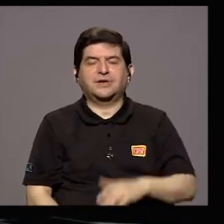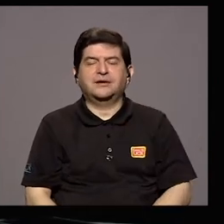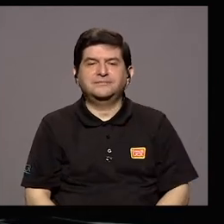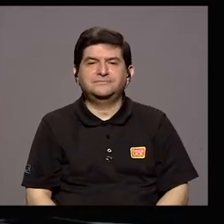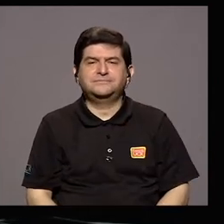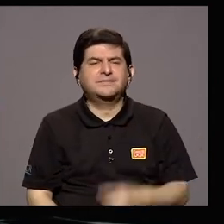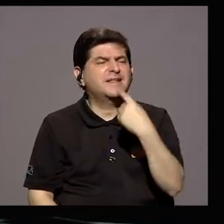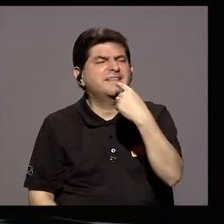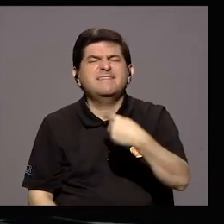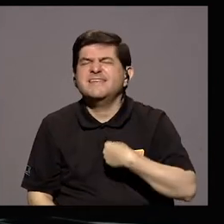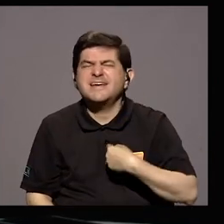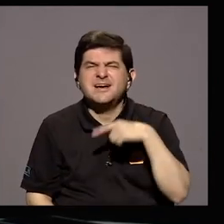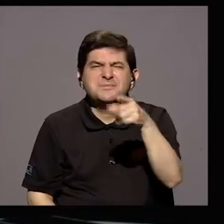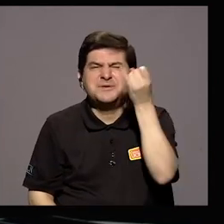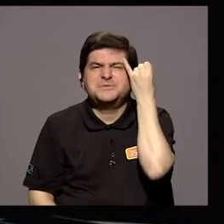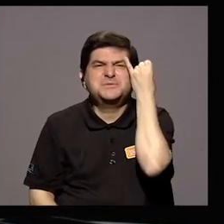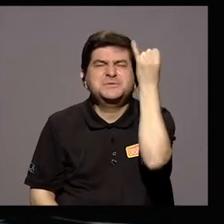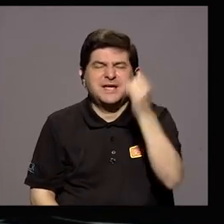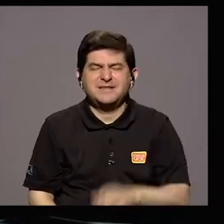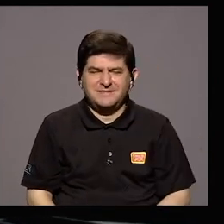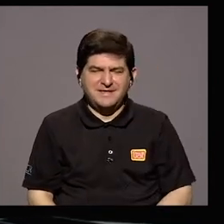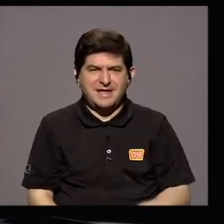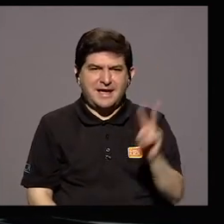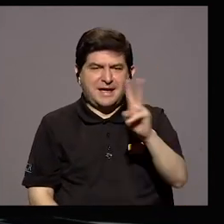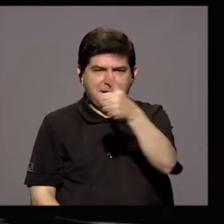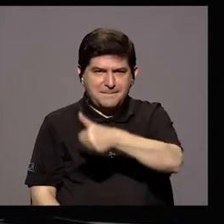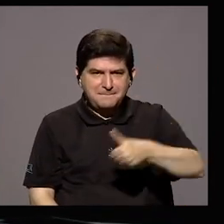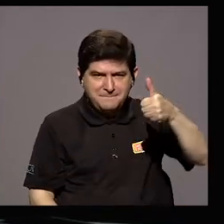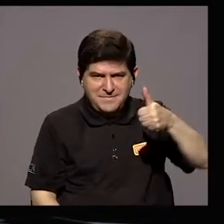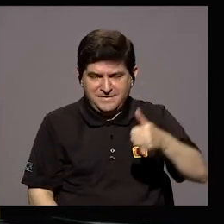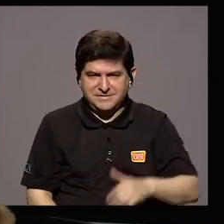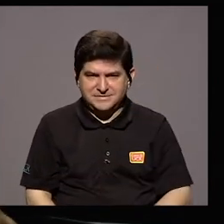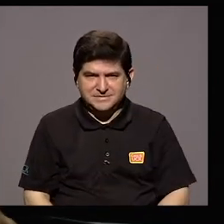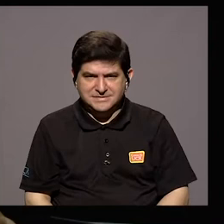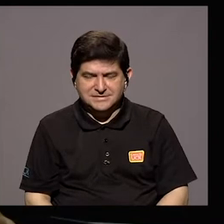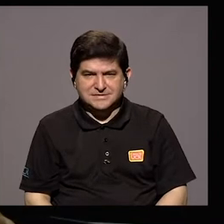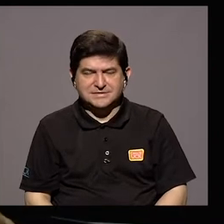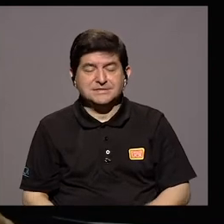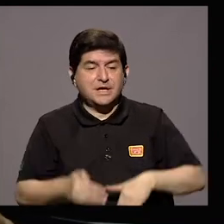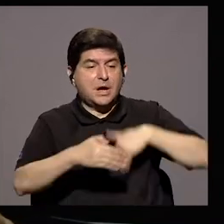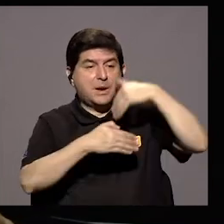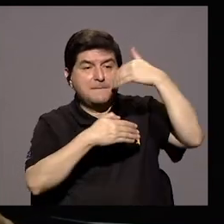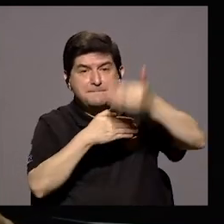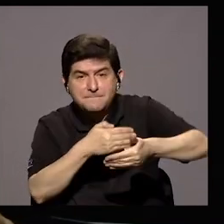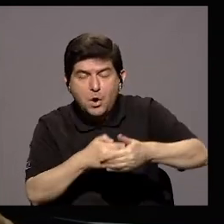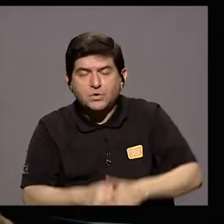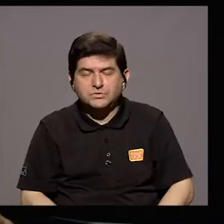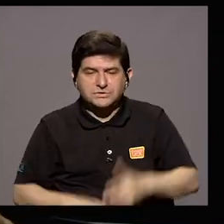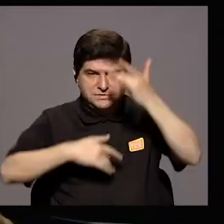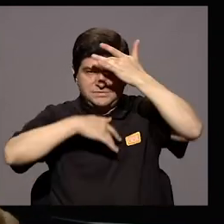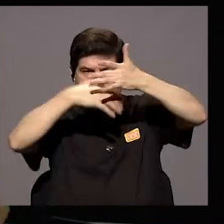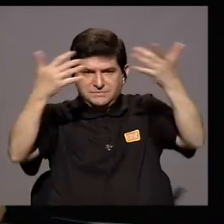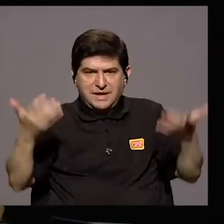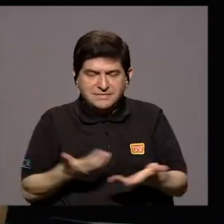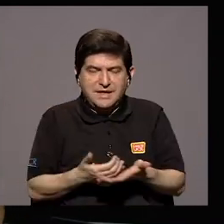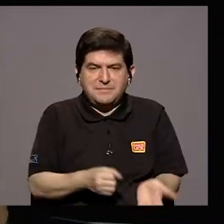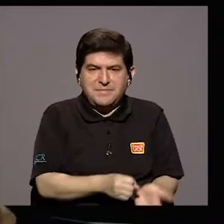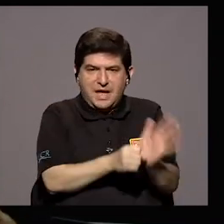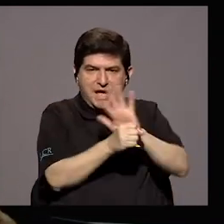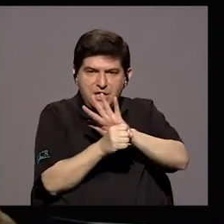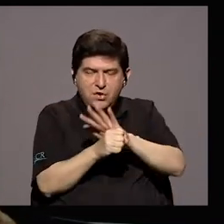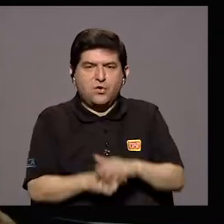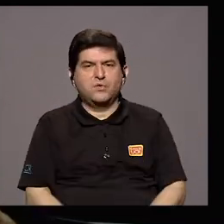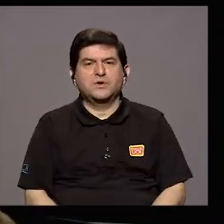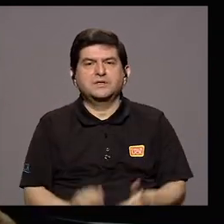que me diga cómo concibe la vicerrectoría Sobre todo en términos de una pospandemia Y un COVID-19 que nos atravesó a partir